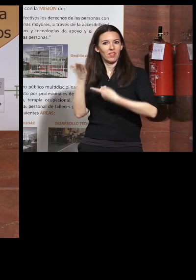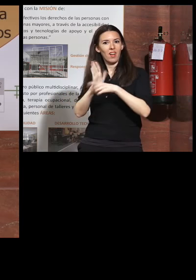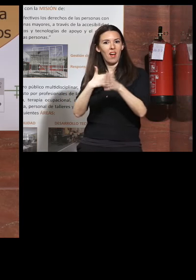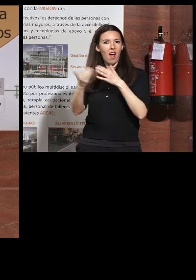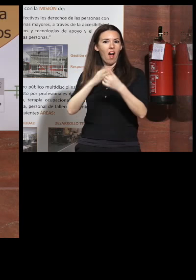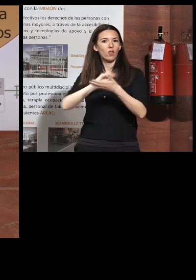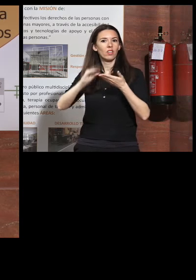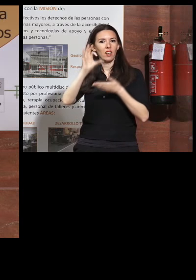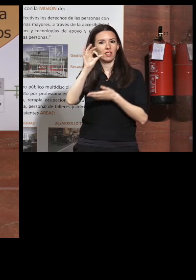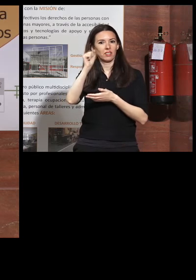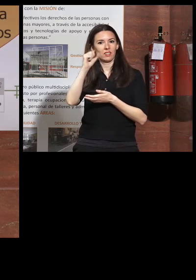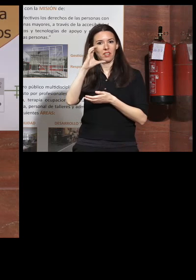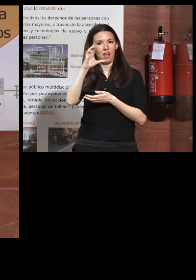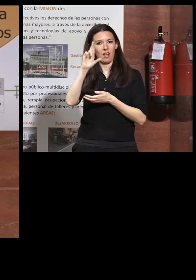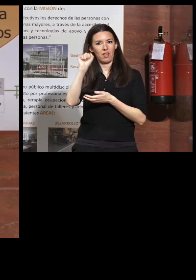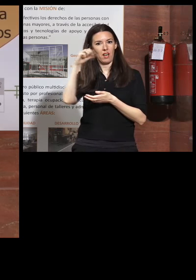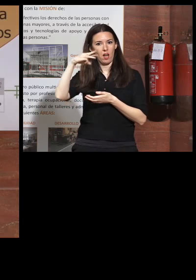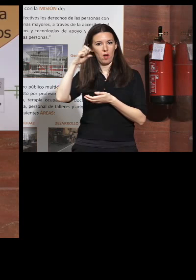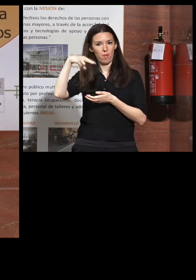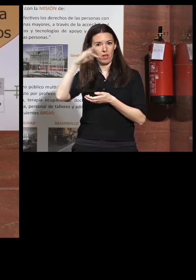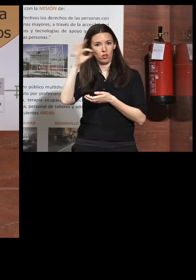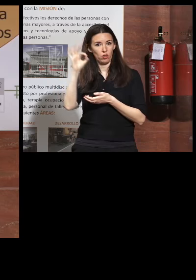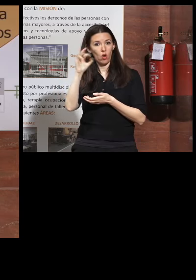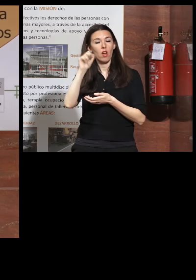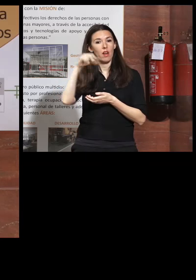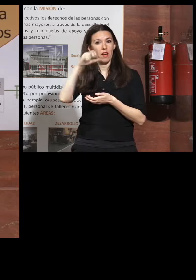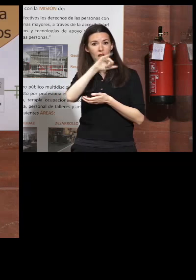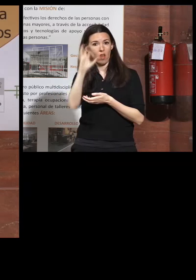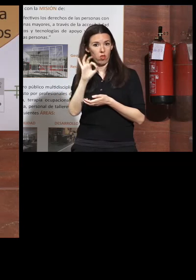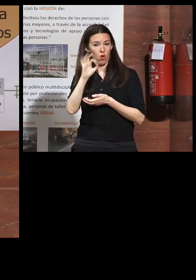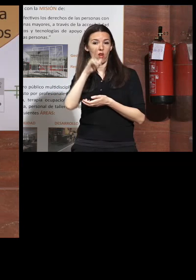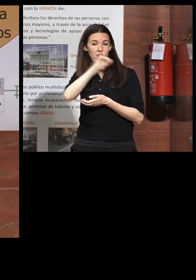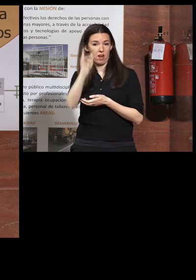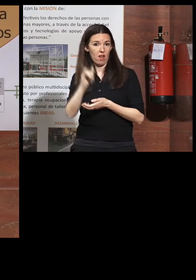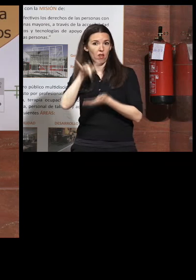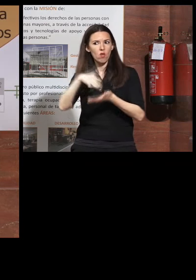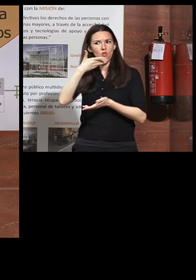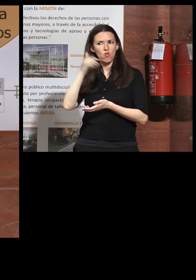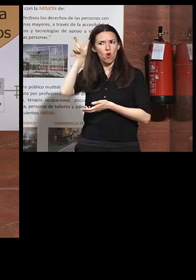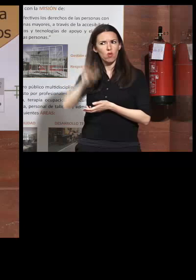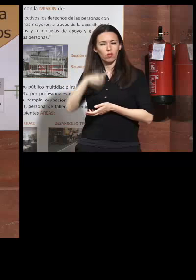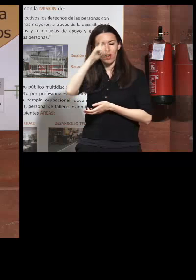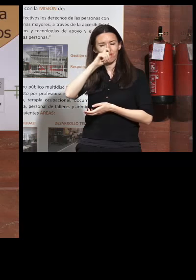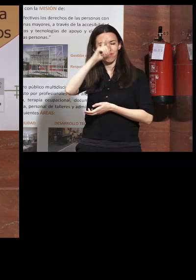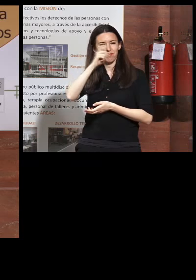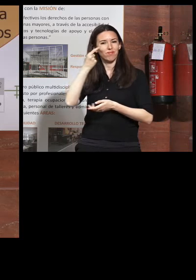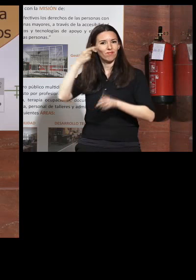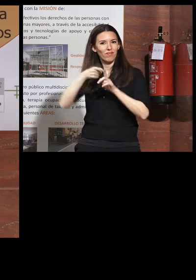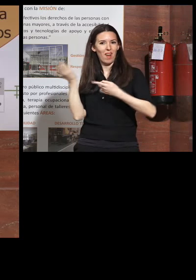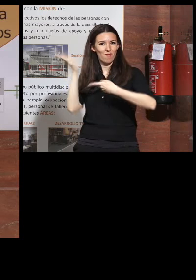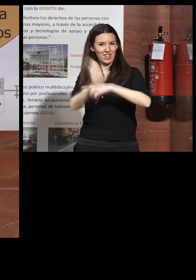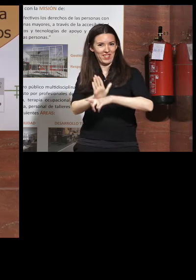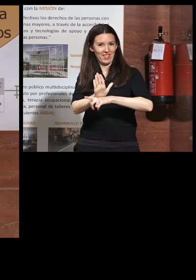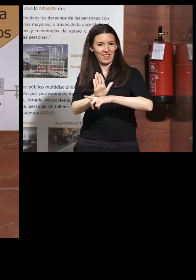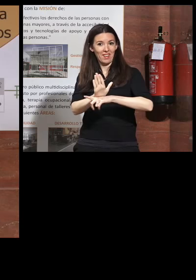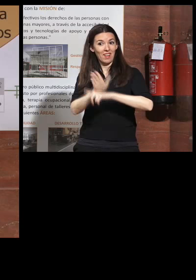Sacramento Pinazo Hernández que yo la considero conozco realmente bueno, me vienen unos cuantos recuerdos para presentar a Sacramento pero